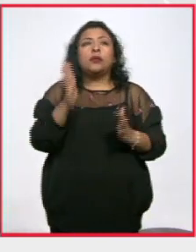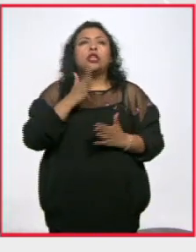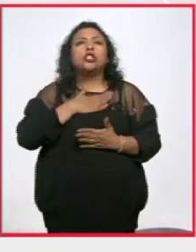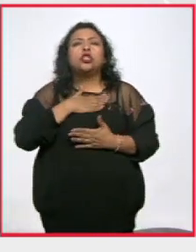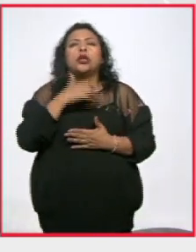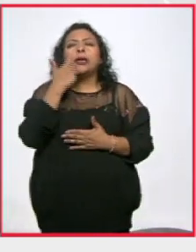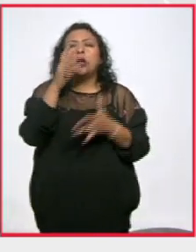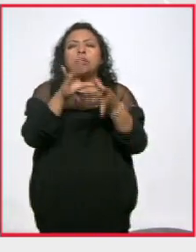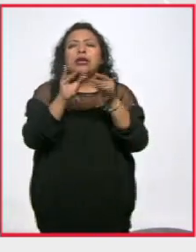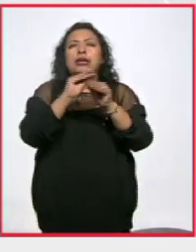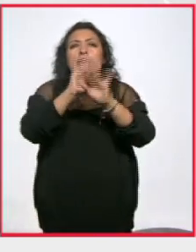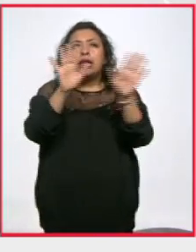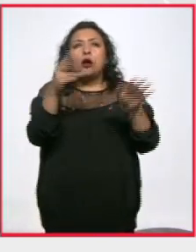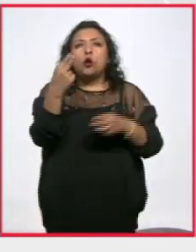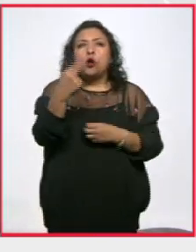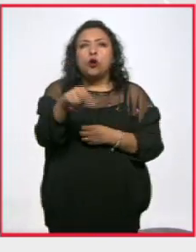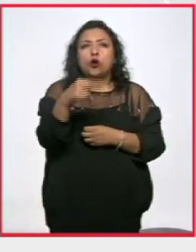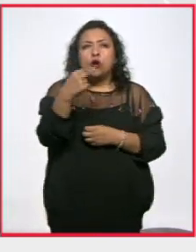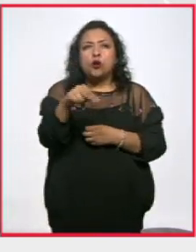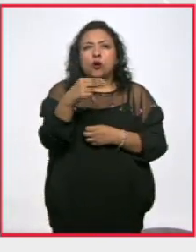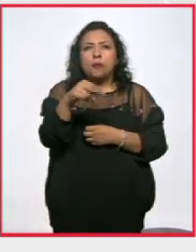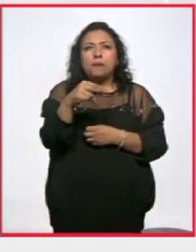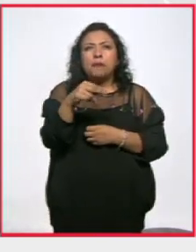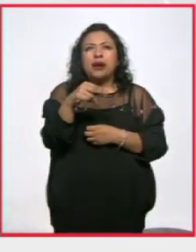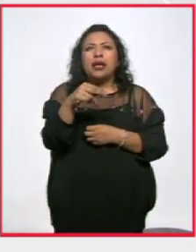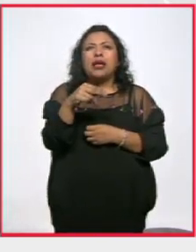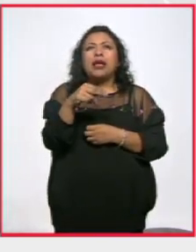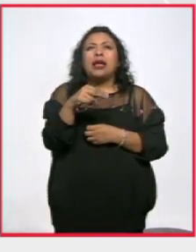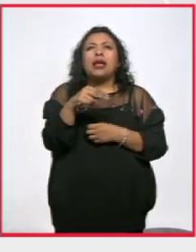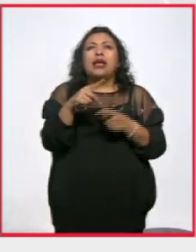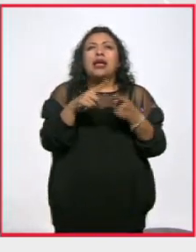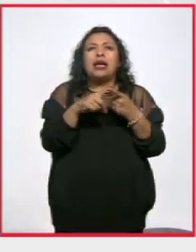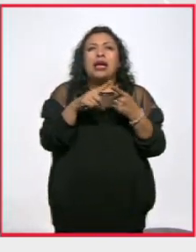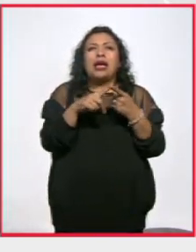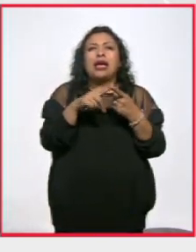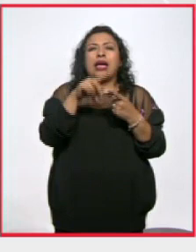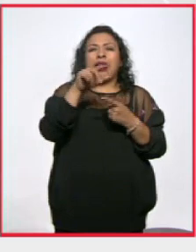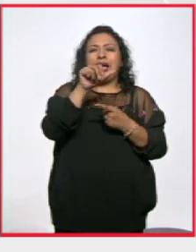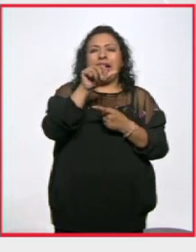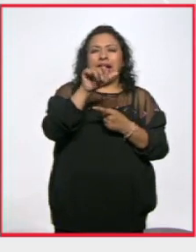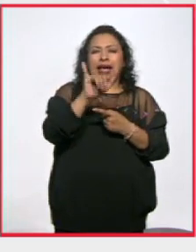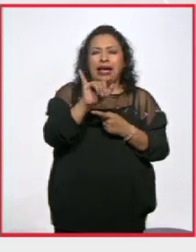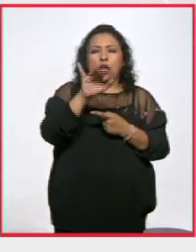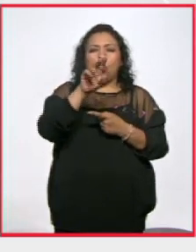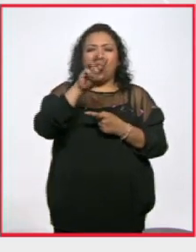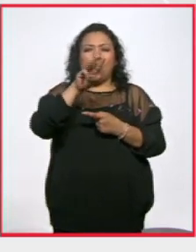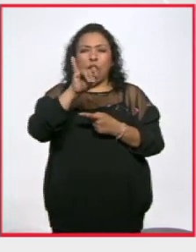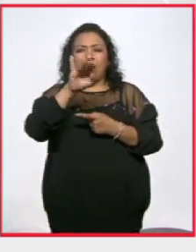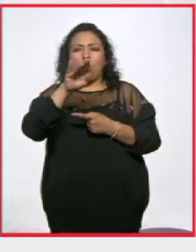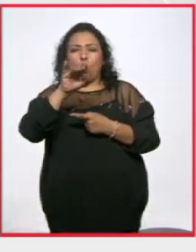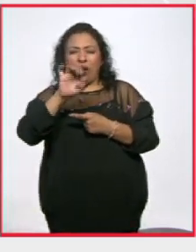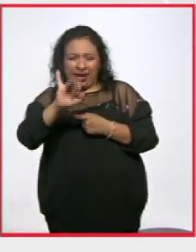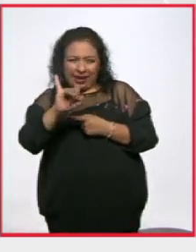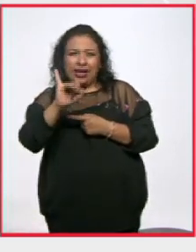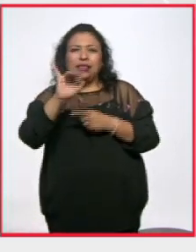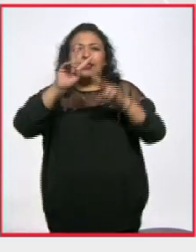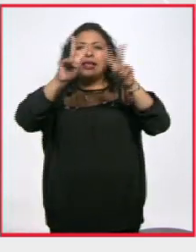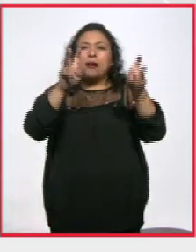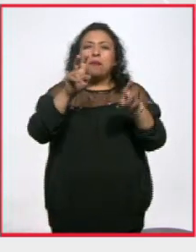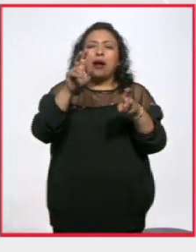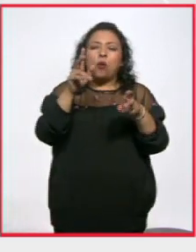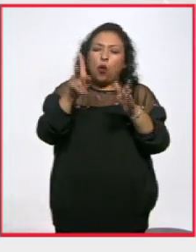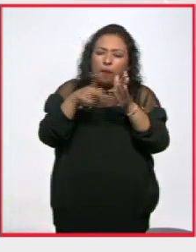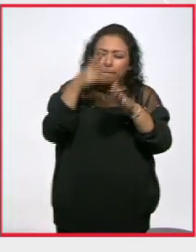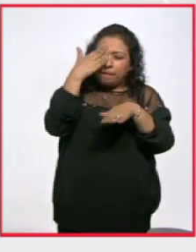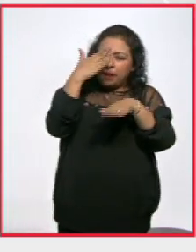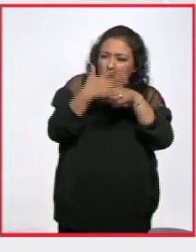les quería aclarar el nombre, Restableciendo Memorias, ¿no es este? La de Aywewey. La de Aywewey. Y en esta plataforma que les mencionaba